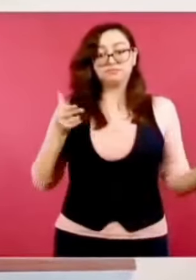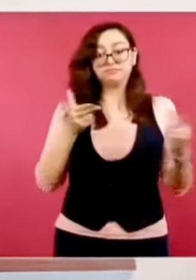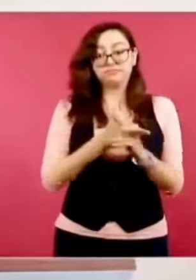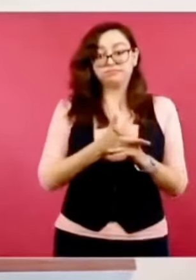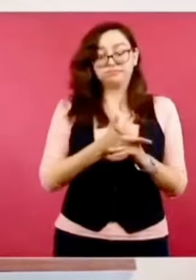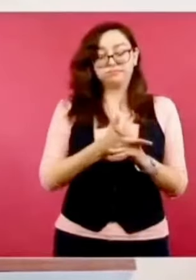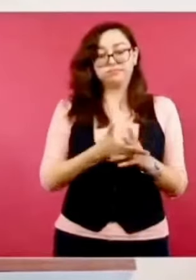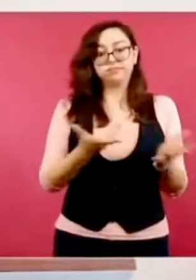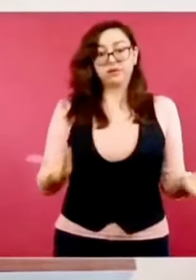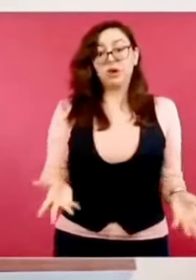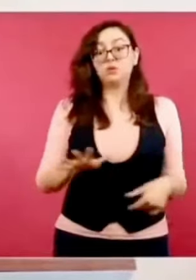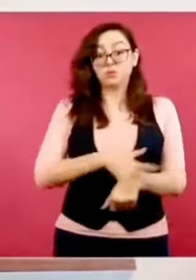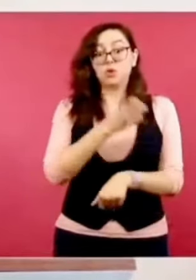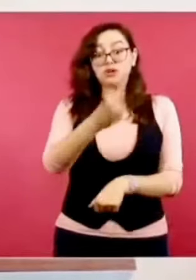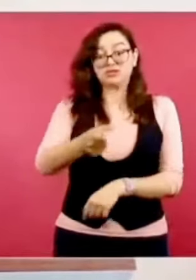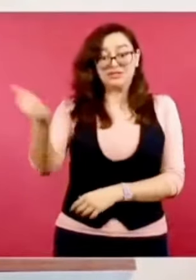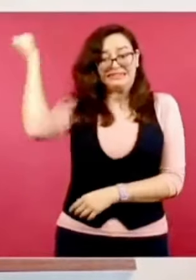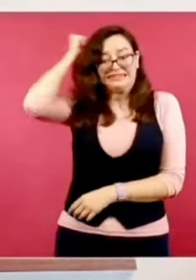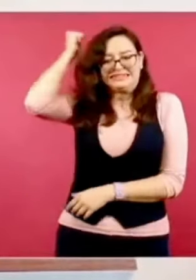toco madera.